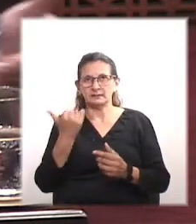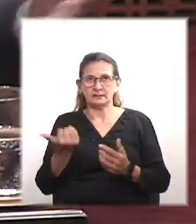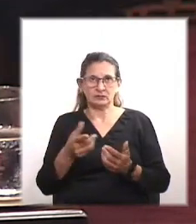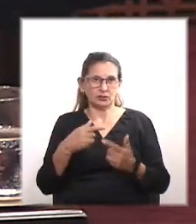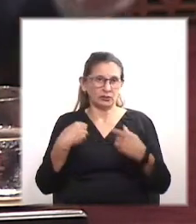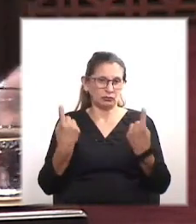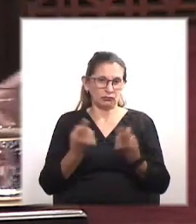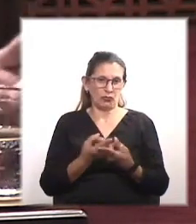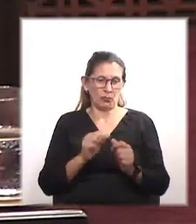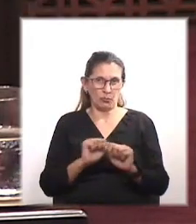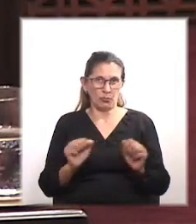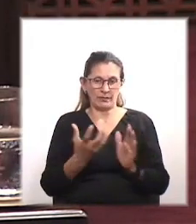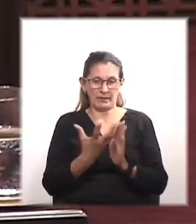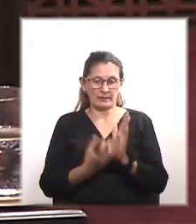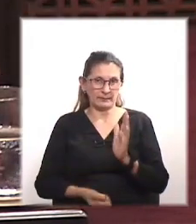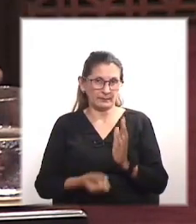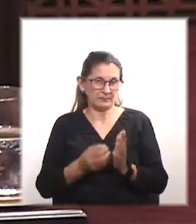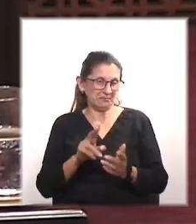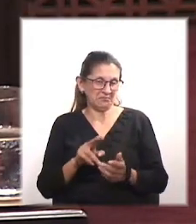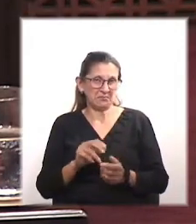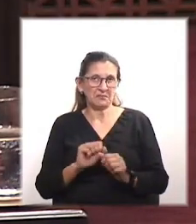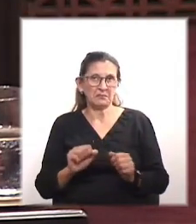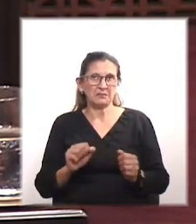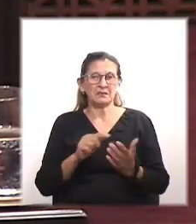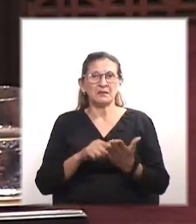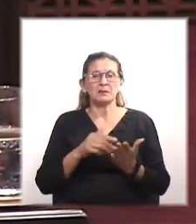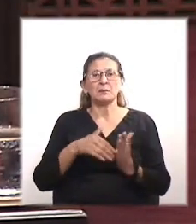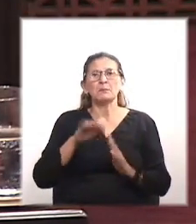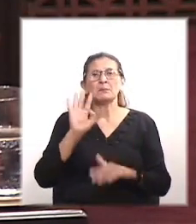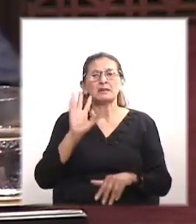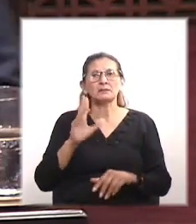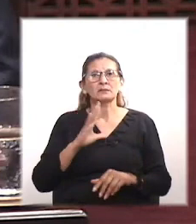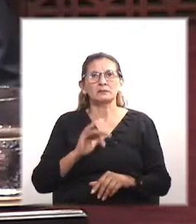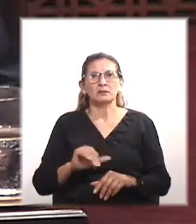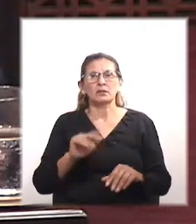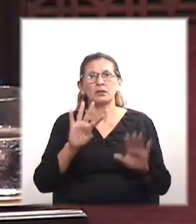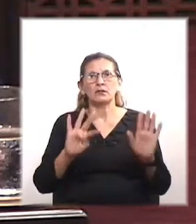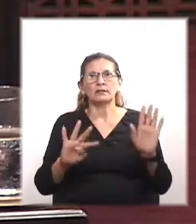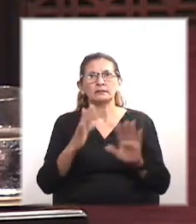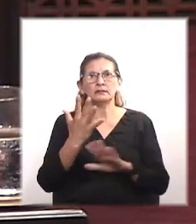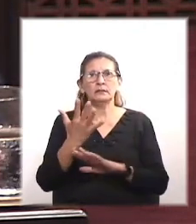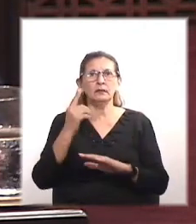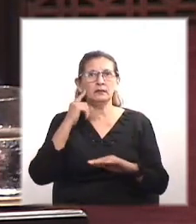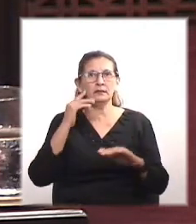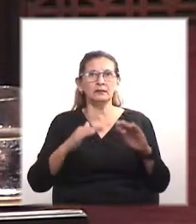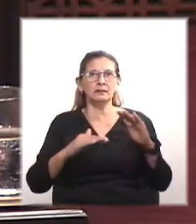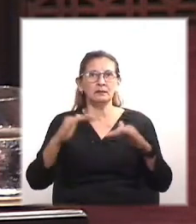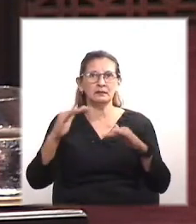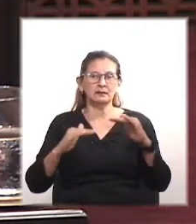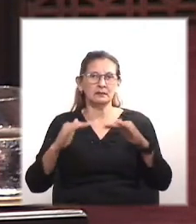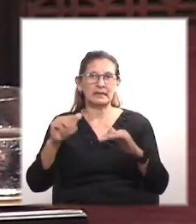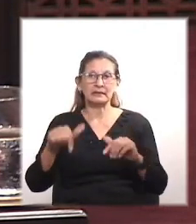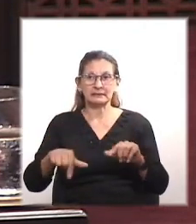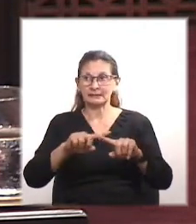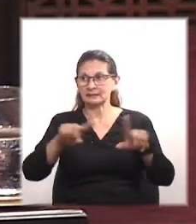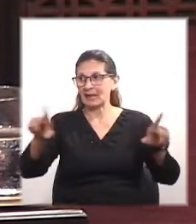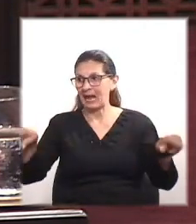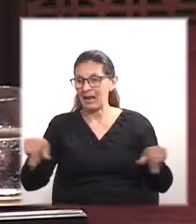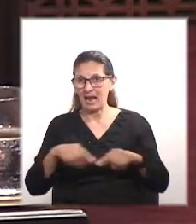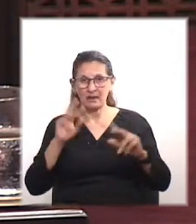todos en el teléfono, como tenía también la legisladora, y el pico más alto que tuvimos en esta sala fue de 95 decibeles. En esta sala,